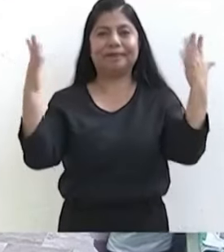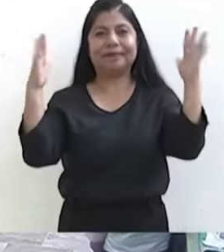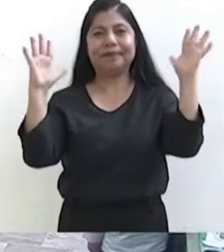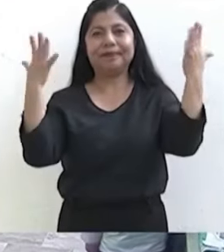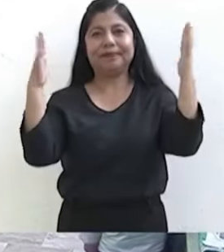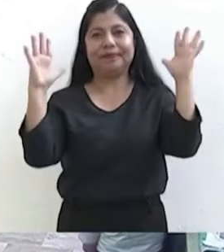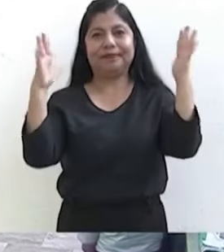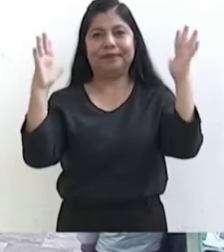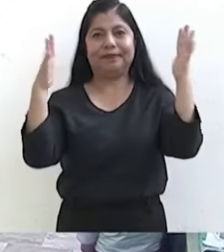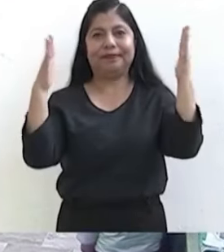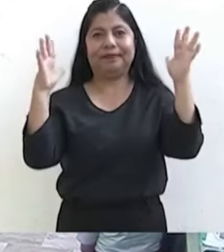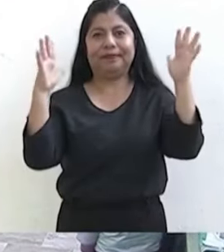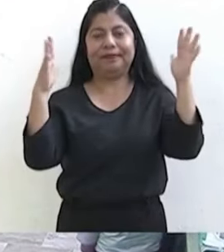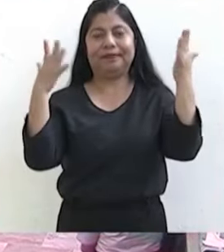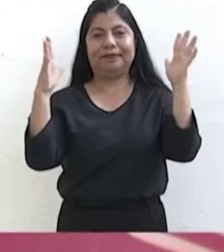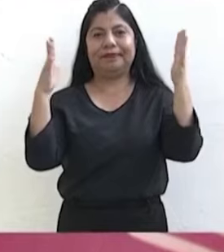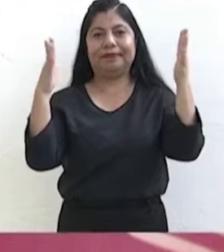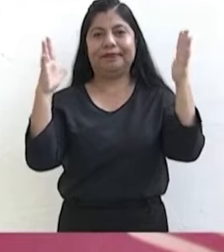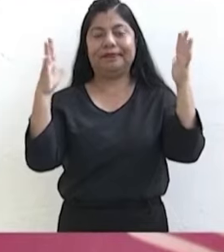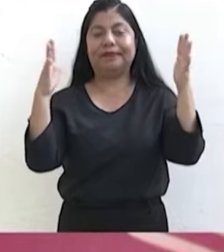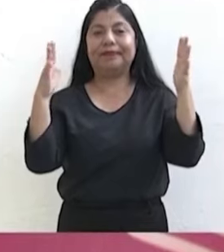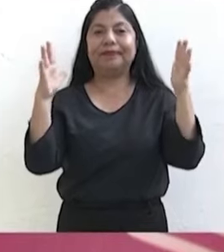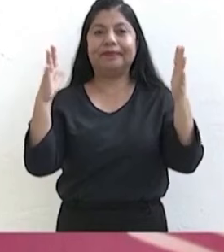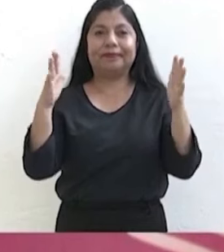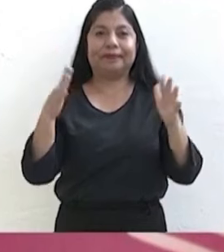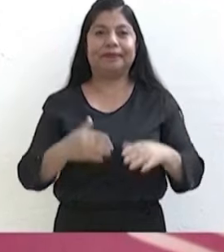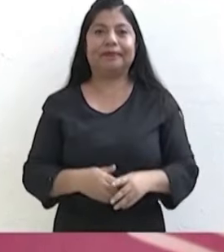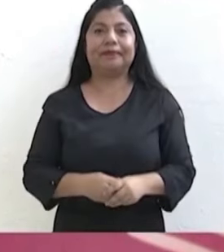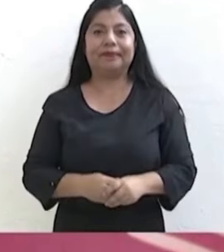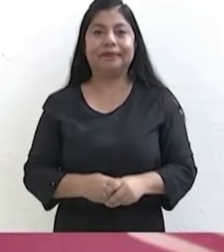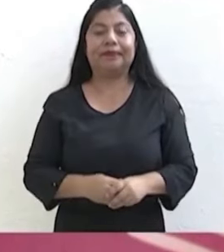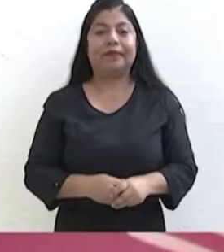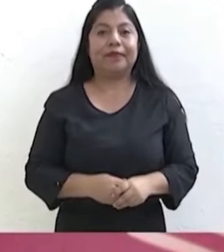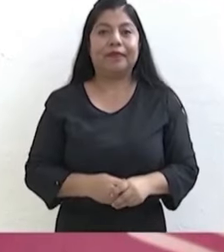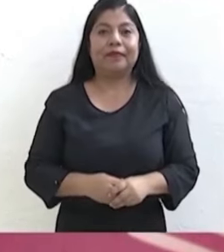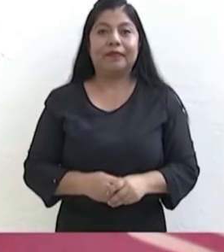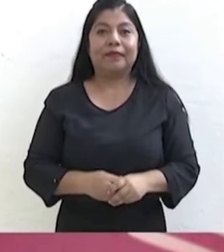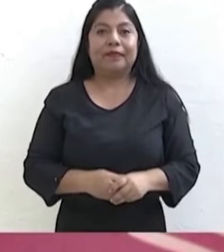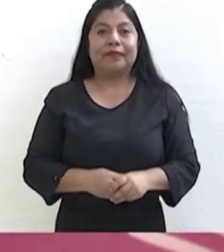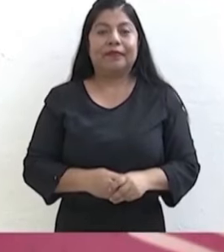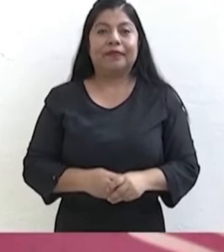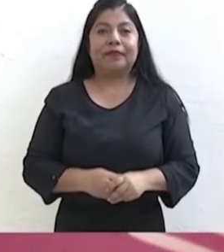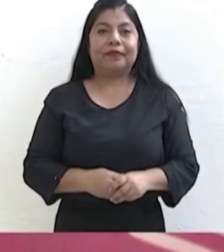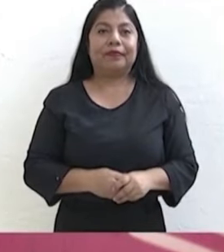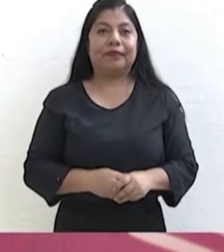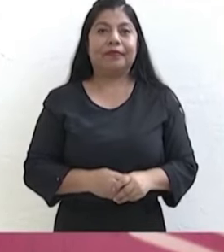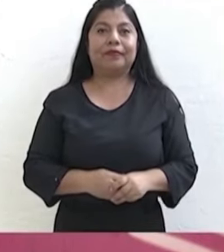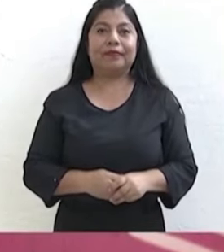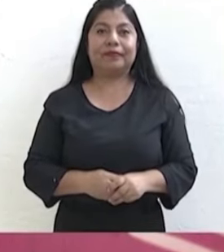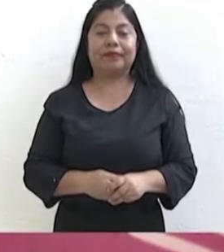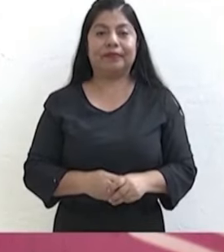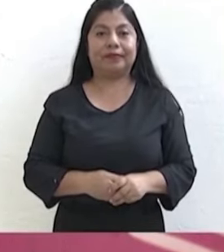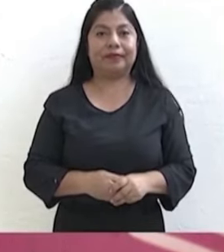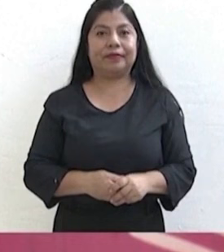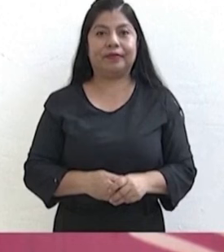Y es viable aplicar